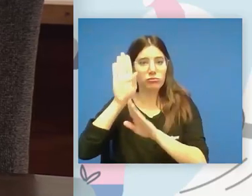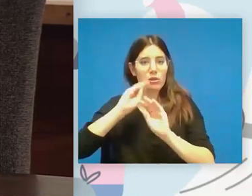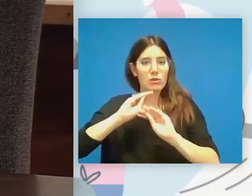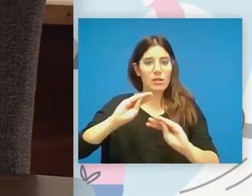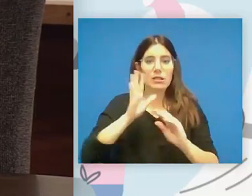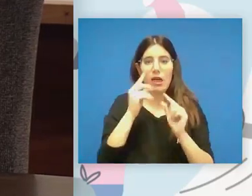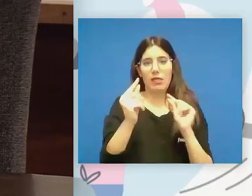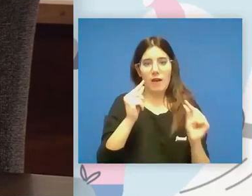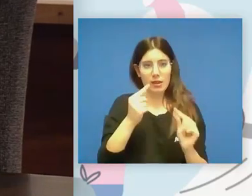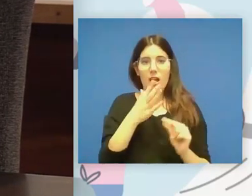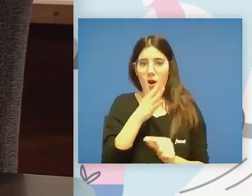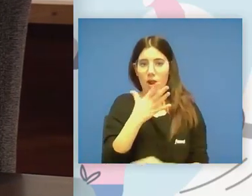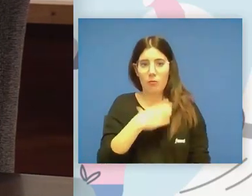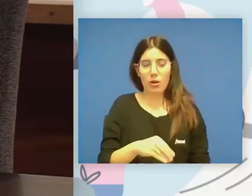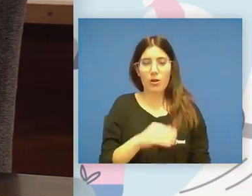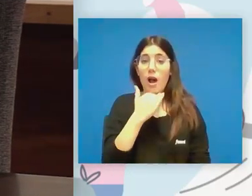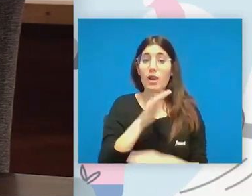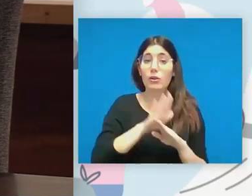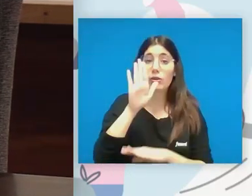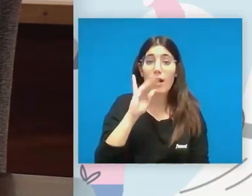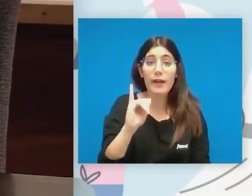el debate ¿hay alguna pregunta?